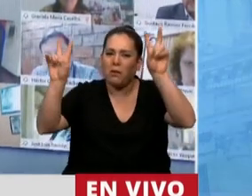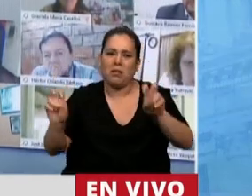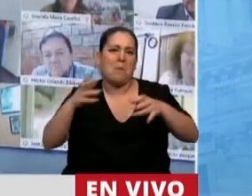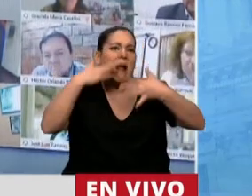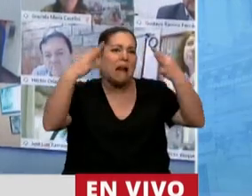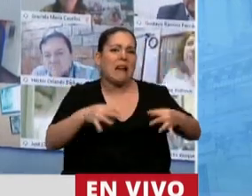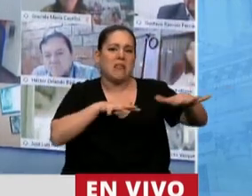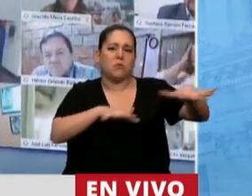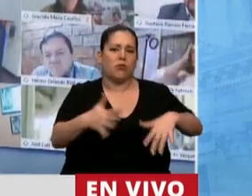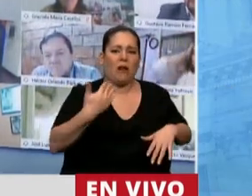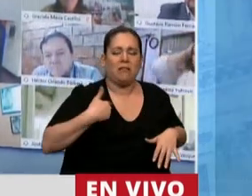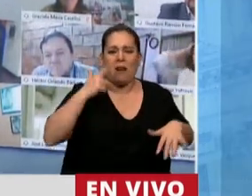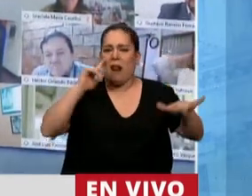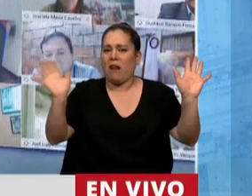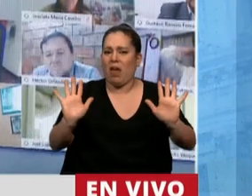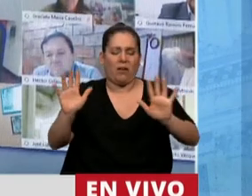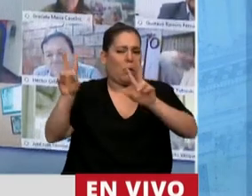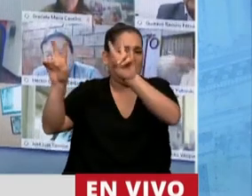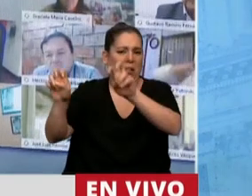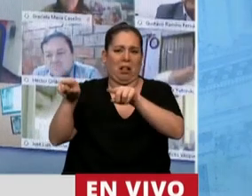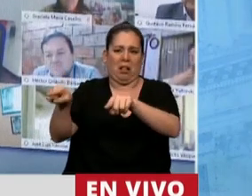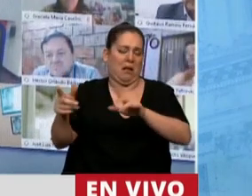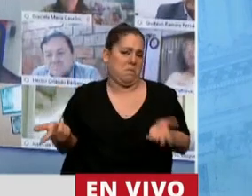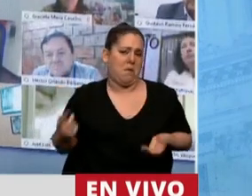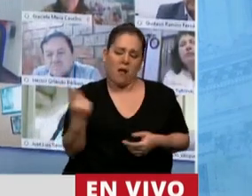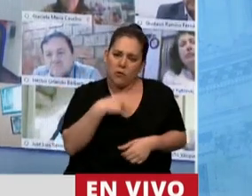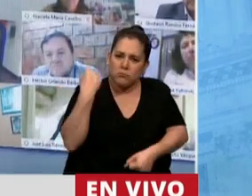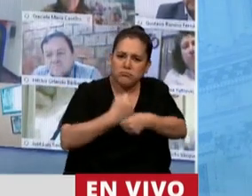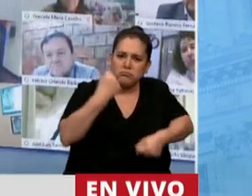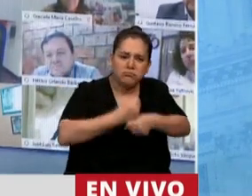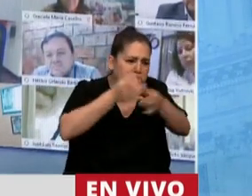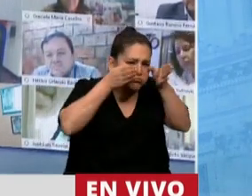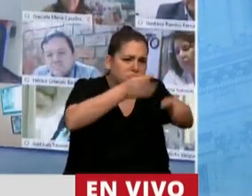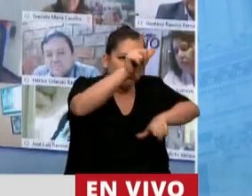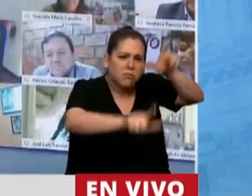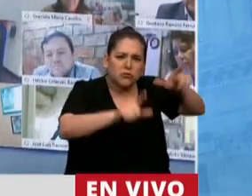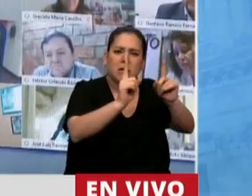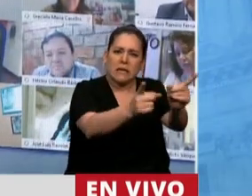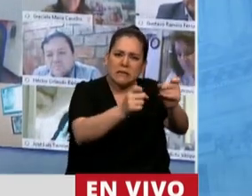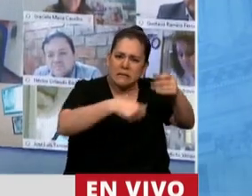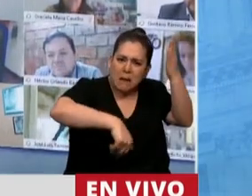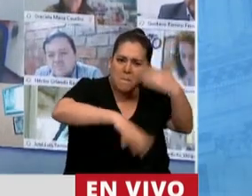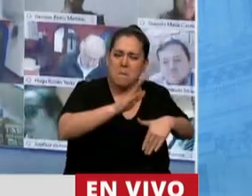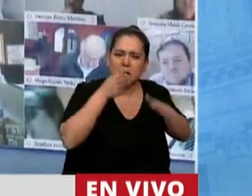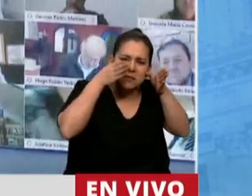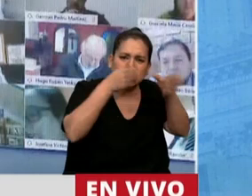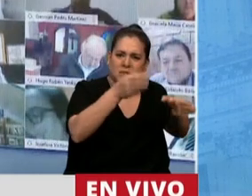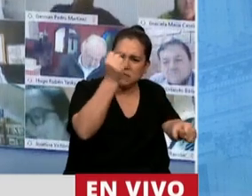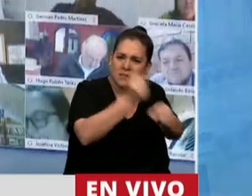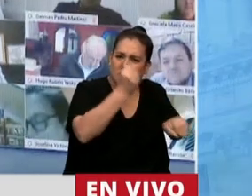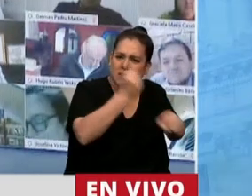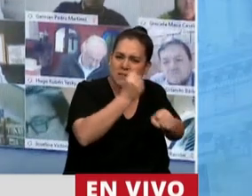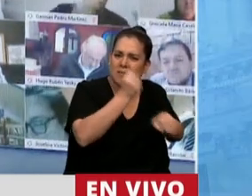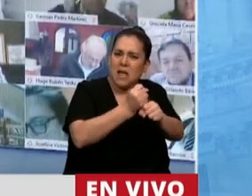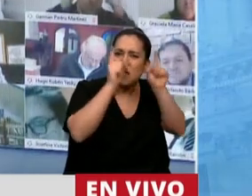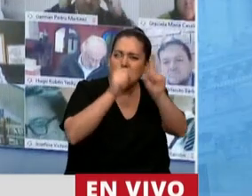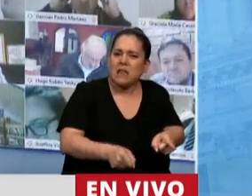Vamos a seguir trabajando por los que menos tienen. Vamos a seguir trabajando por